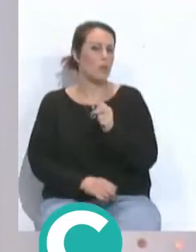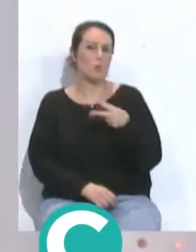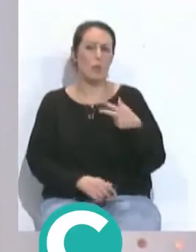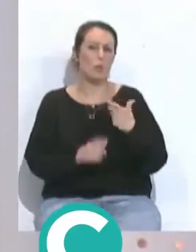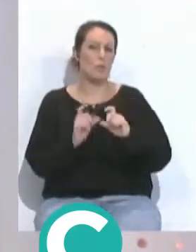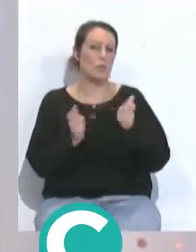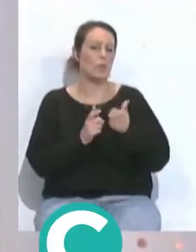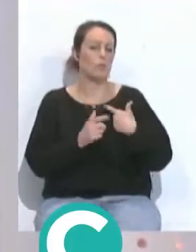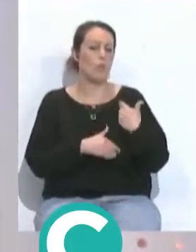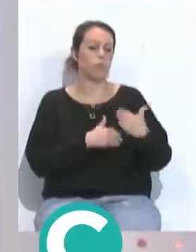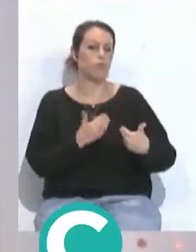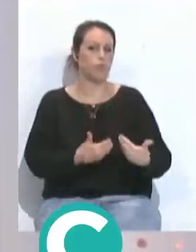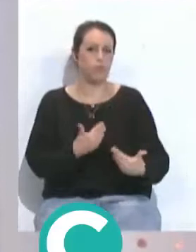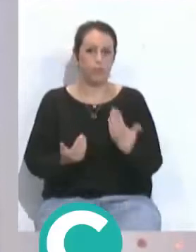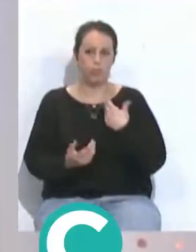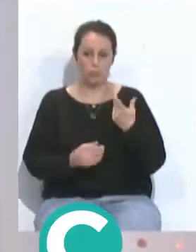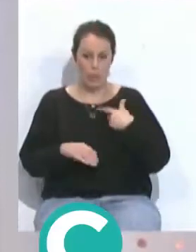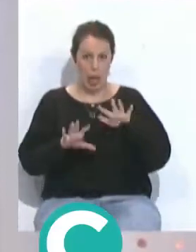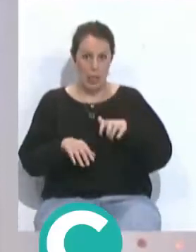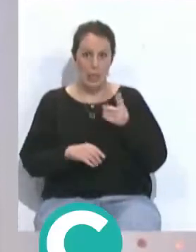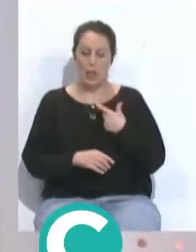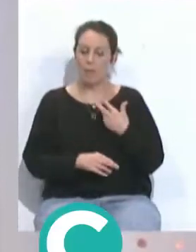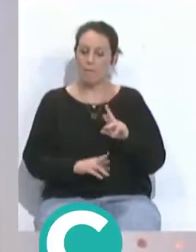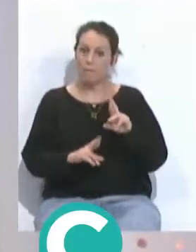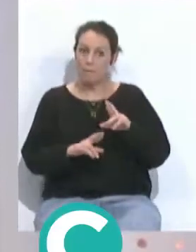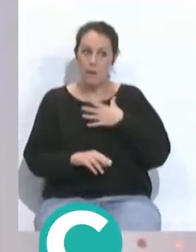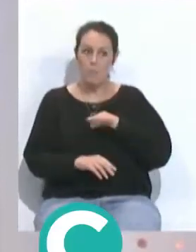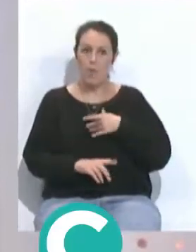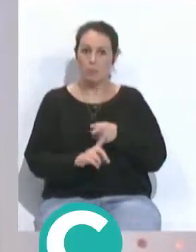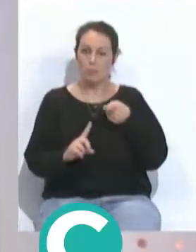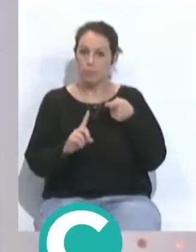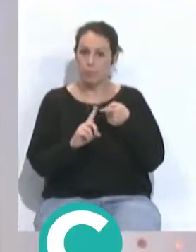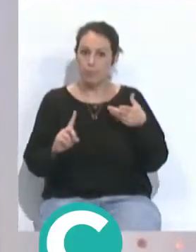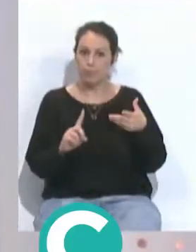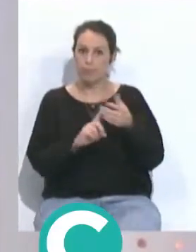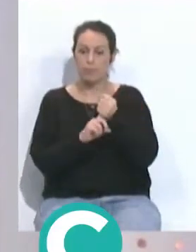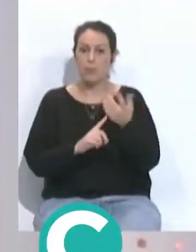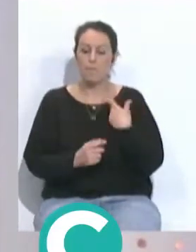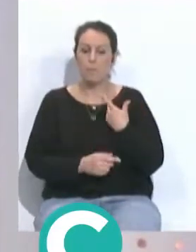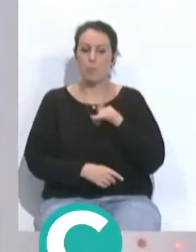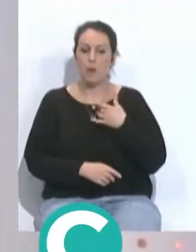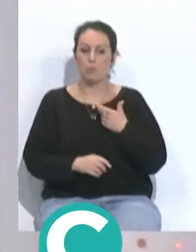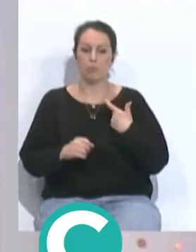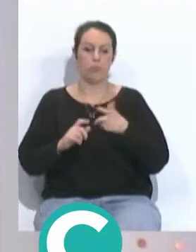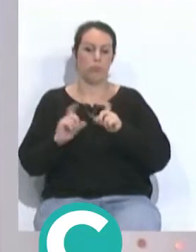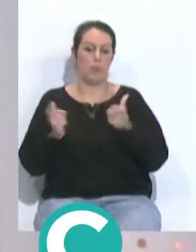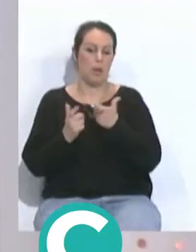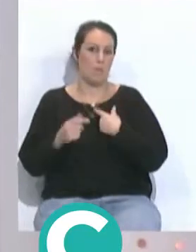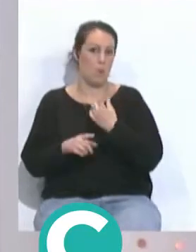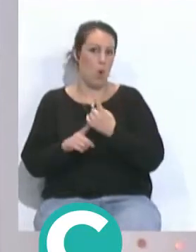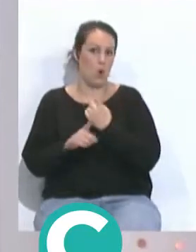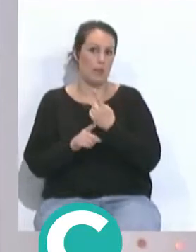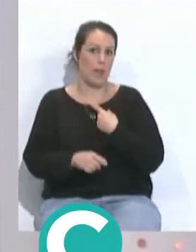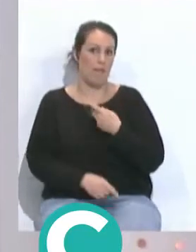manteniendo el equipo de Sergio González hace esperanzarnos con la posibilidad de conseguir finalmente el objetivo. Viene un gran rival como es el Betis de